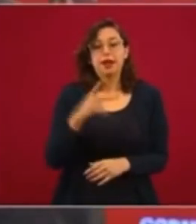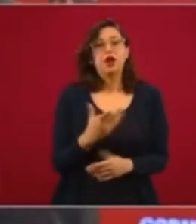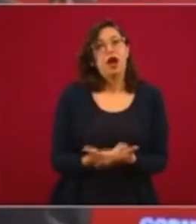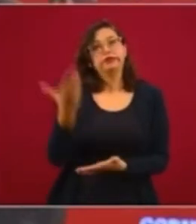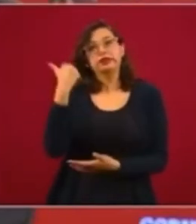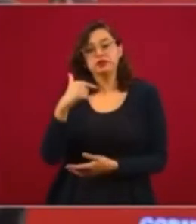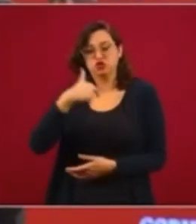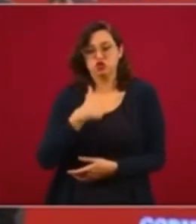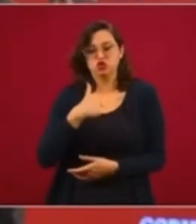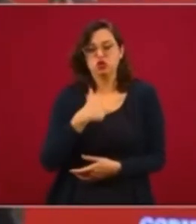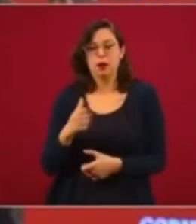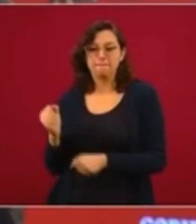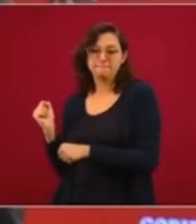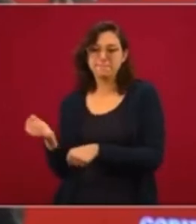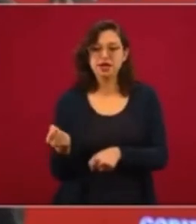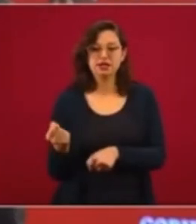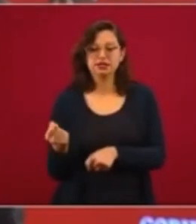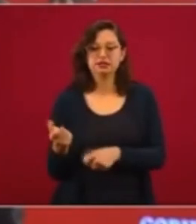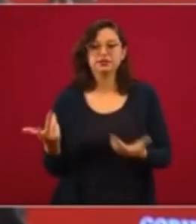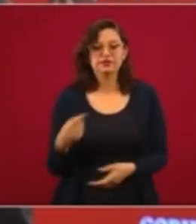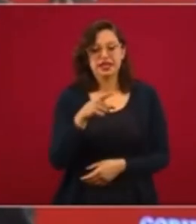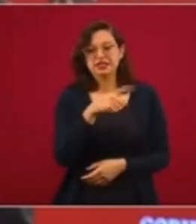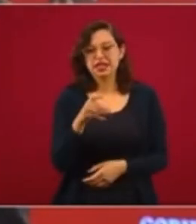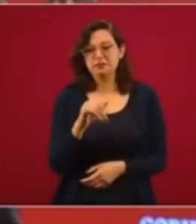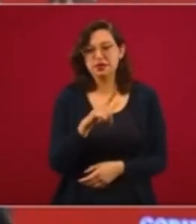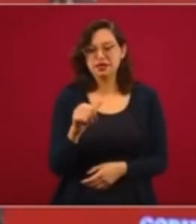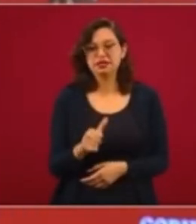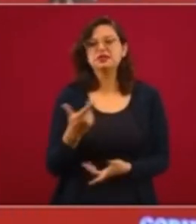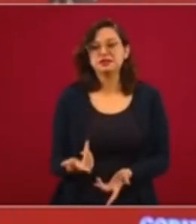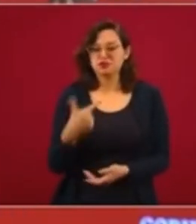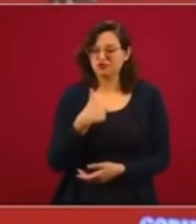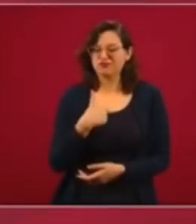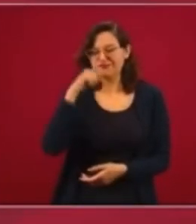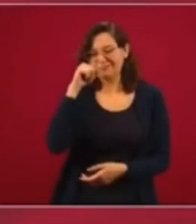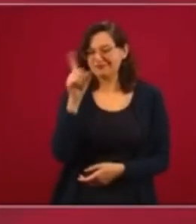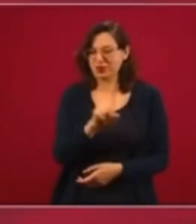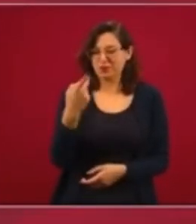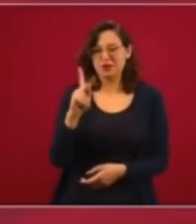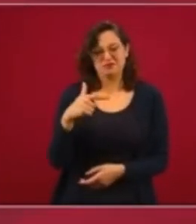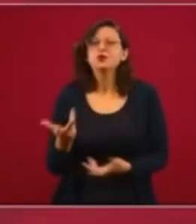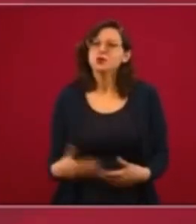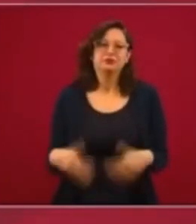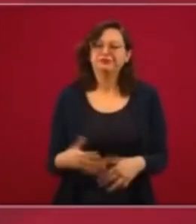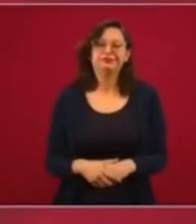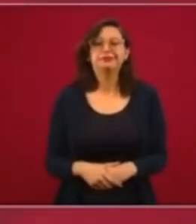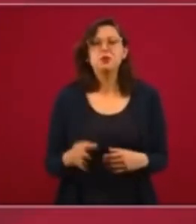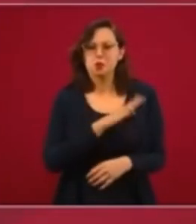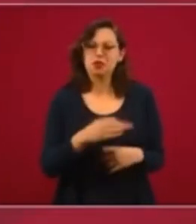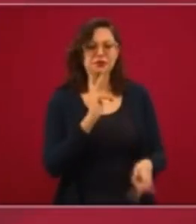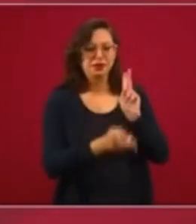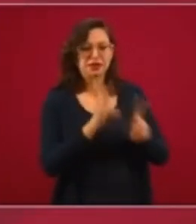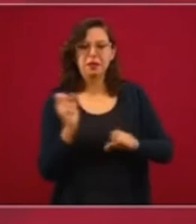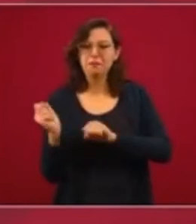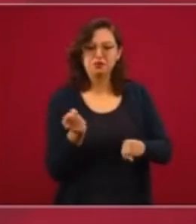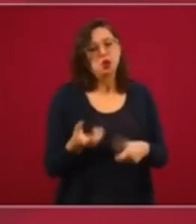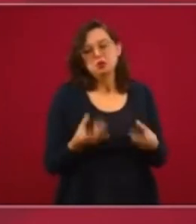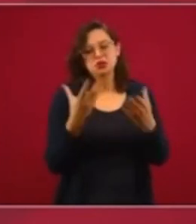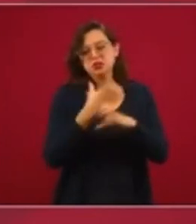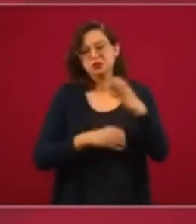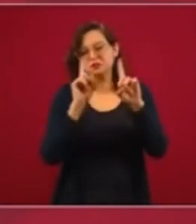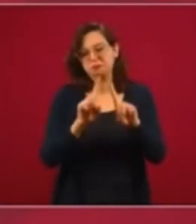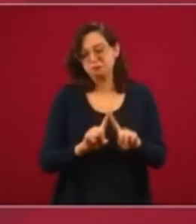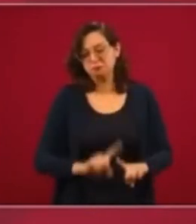le bateaba a los pitcheres que tiraban más de 100 millas. No es para presumir. Entonces podemos hablar del béisbol, podemos hablar de muchas cosas.